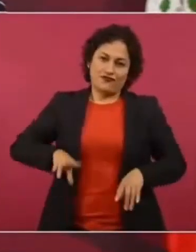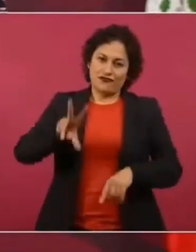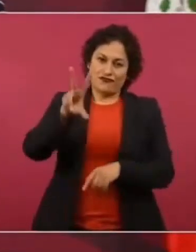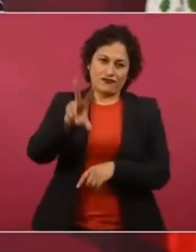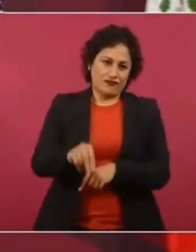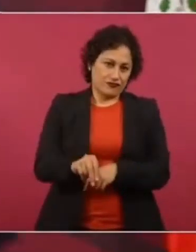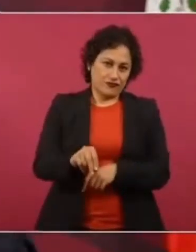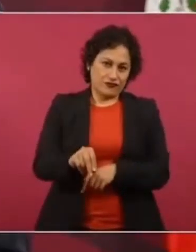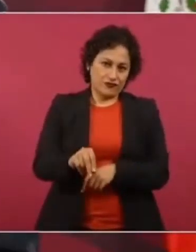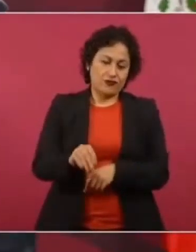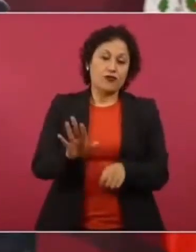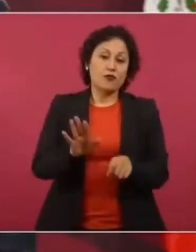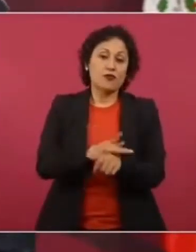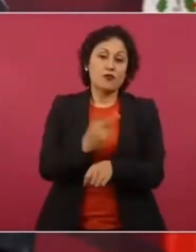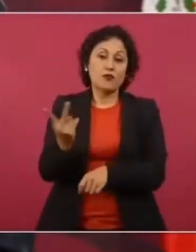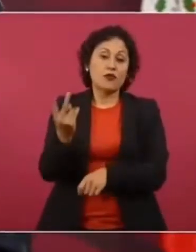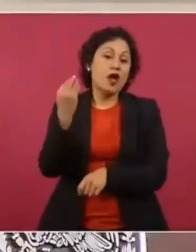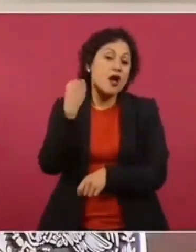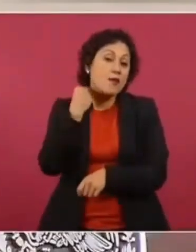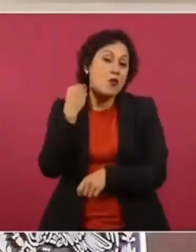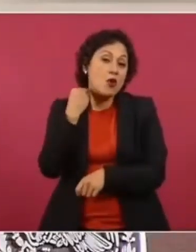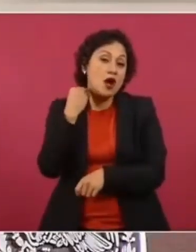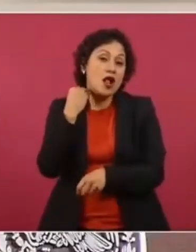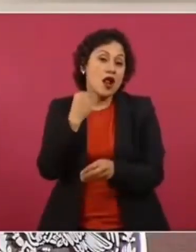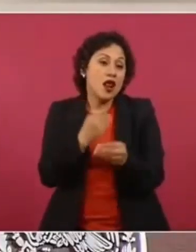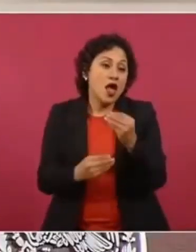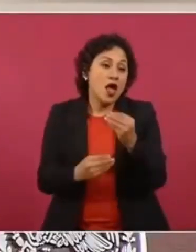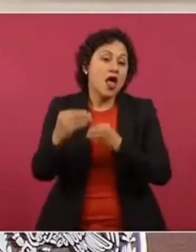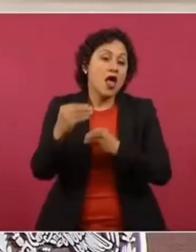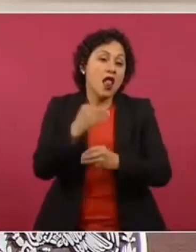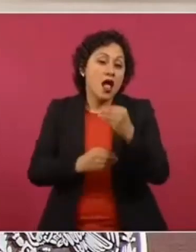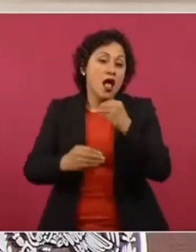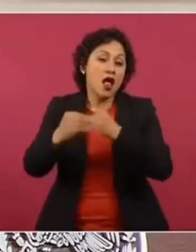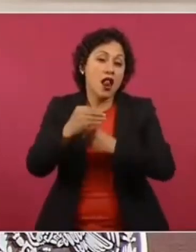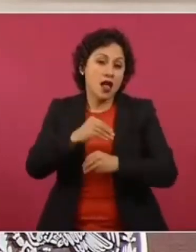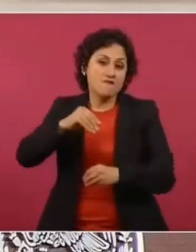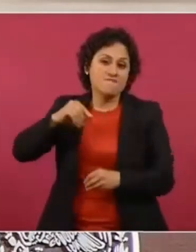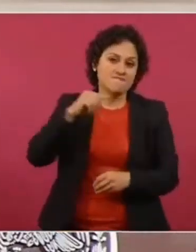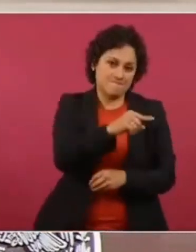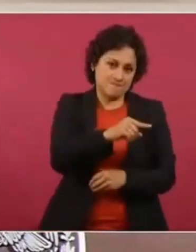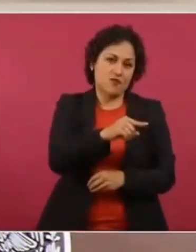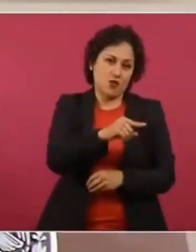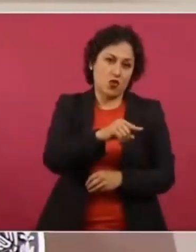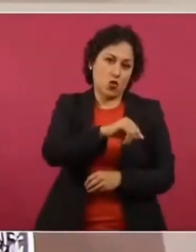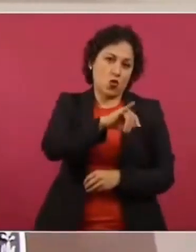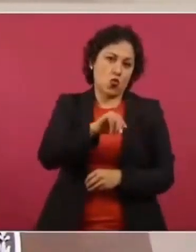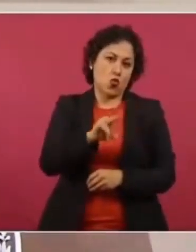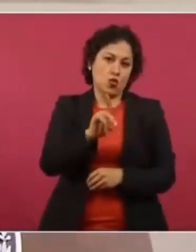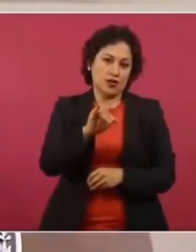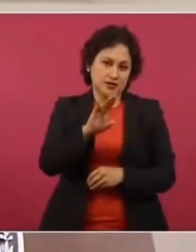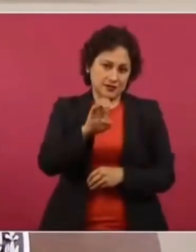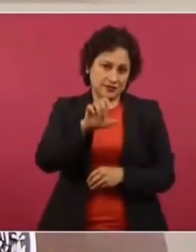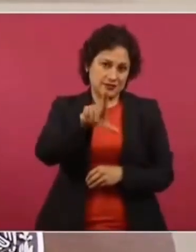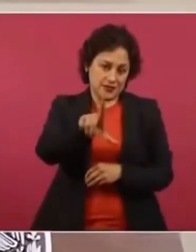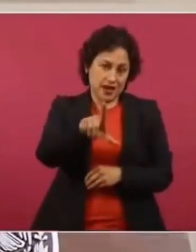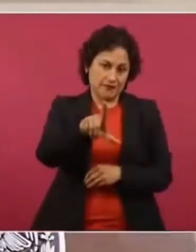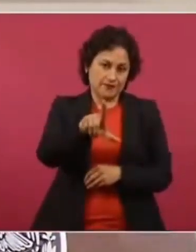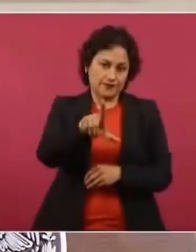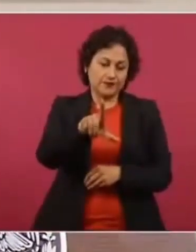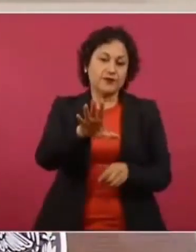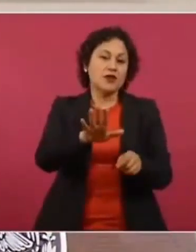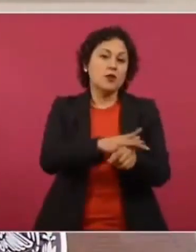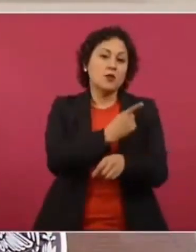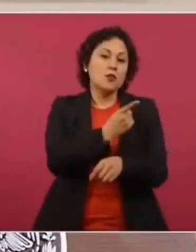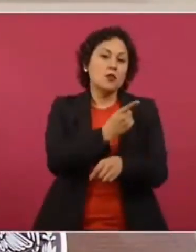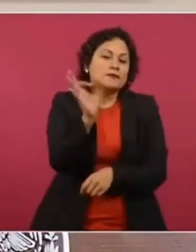Un juicio de esos, porque si se convierte un asunto civil en